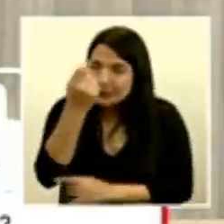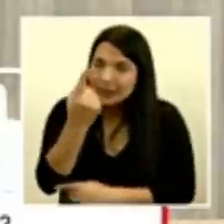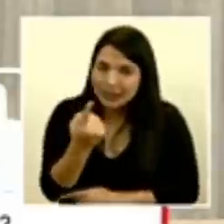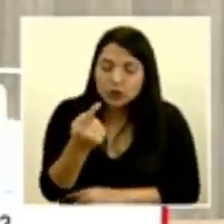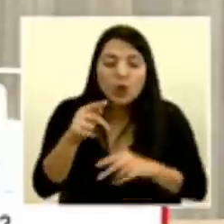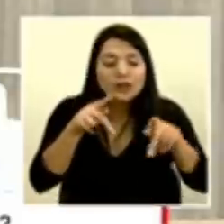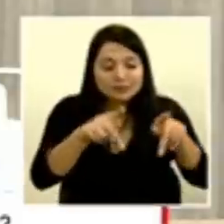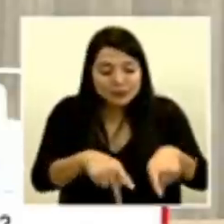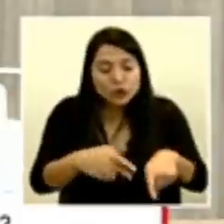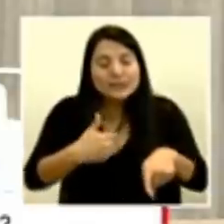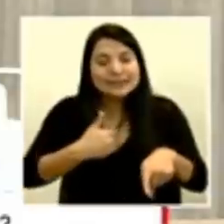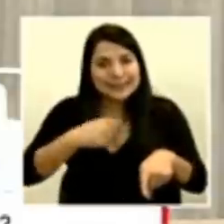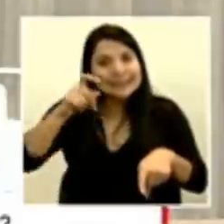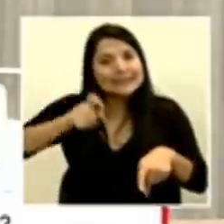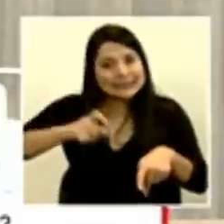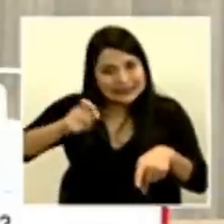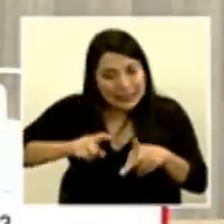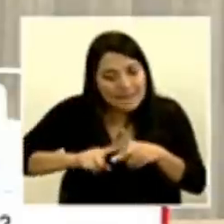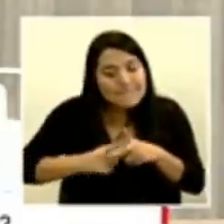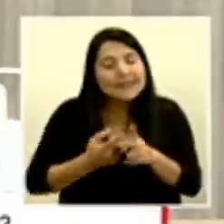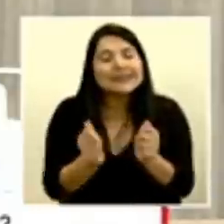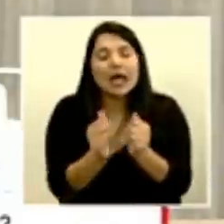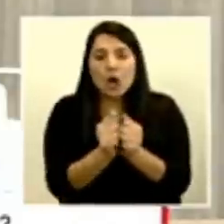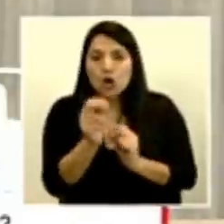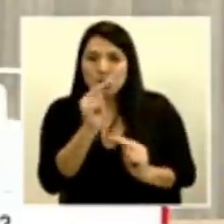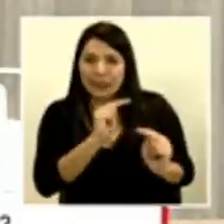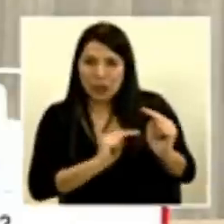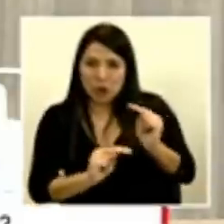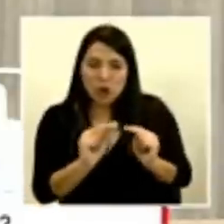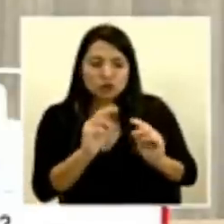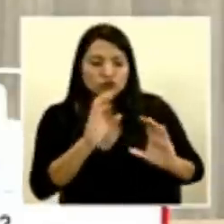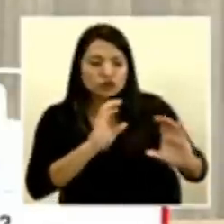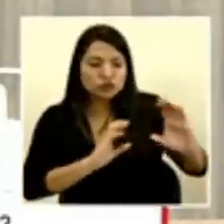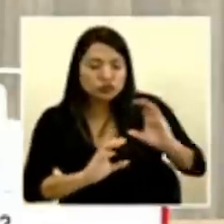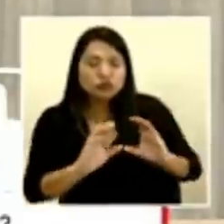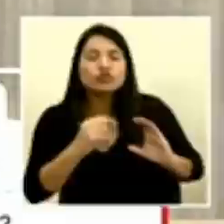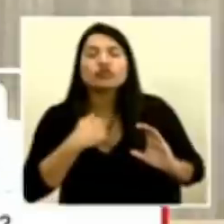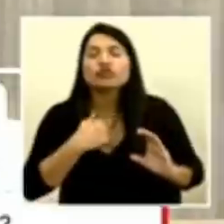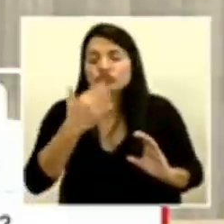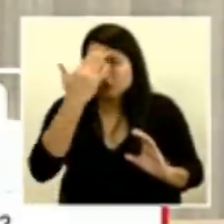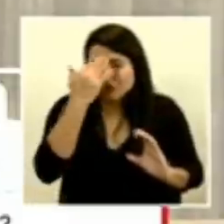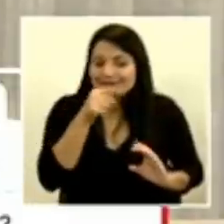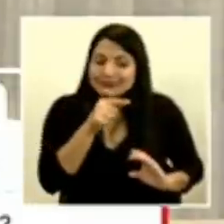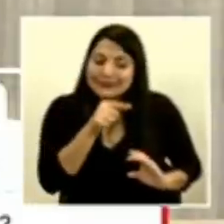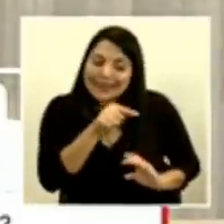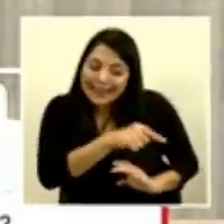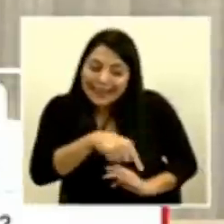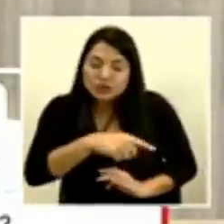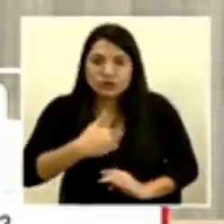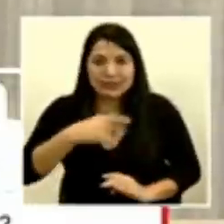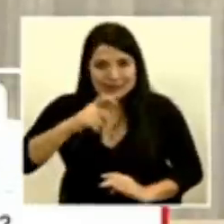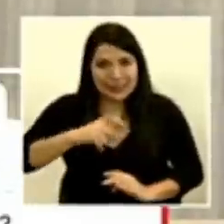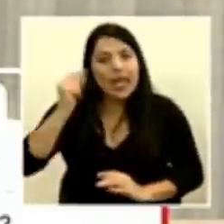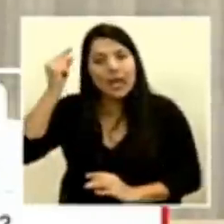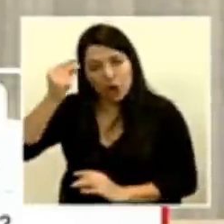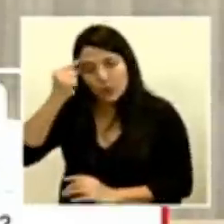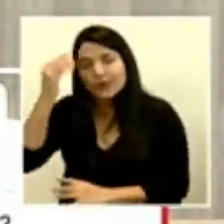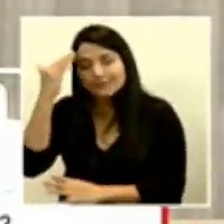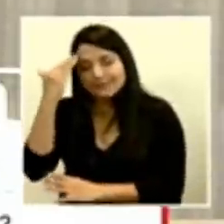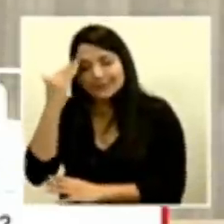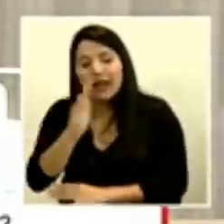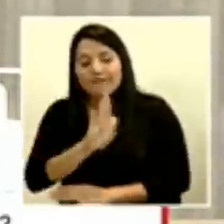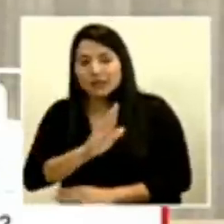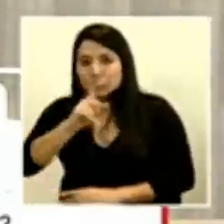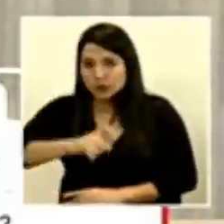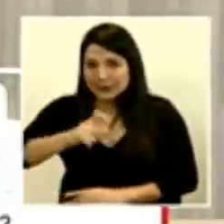económicas y créame que el gobierno en general está consciente de esa necesidad. Pero vuelvo a